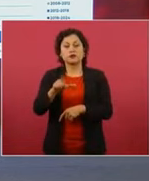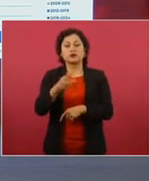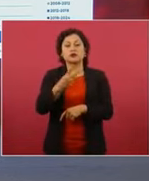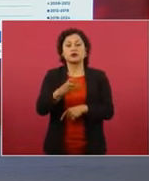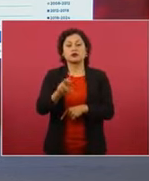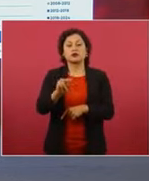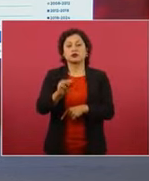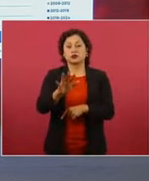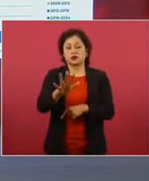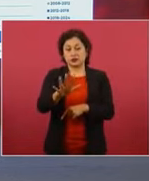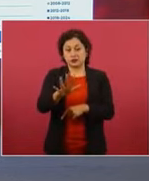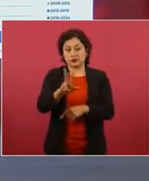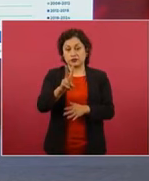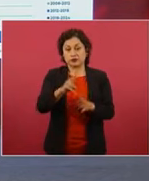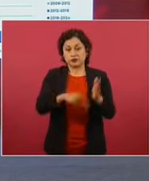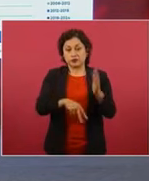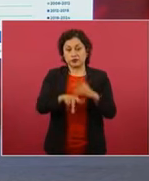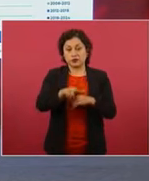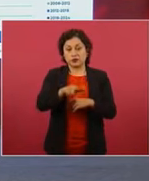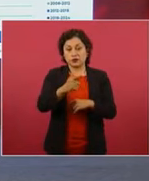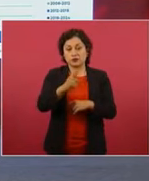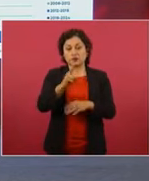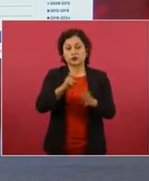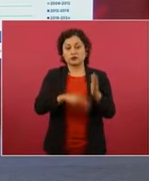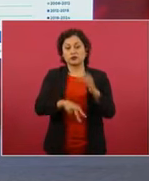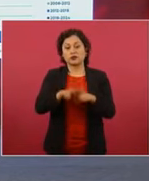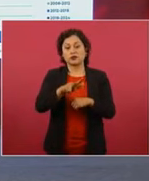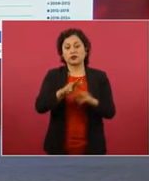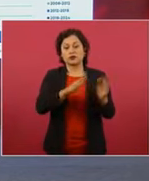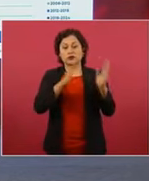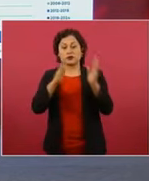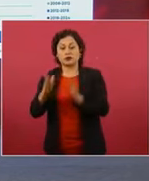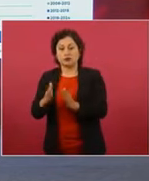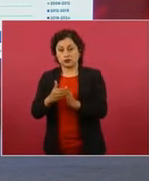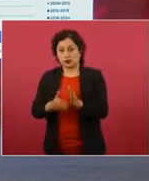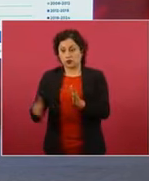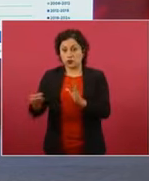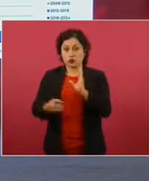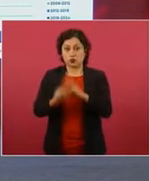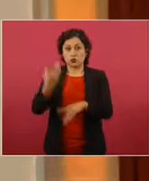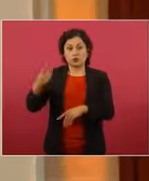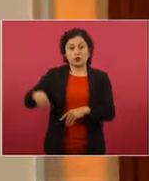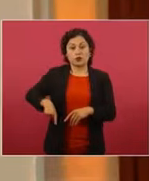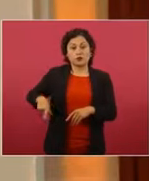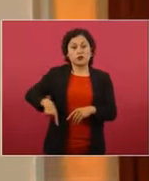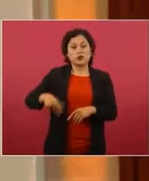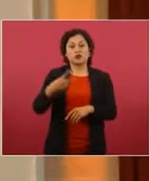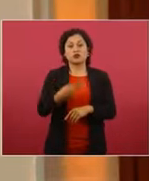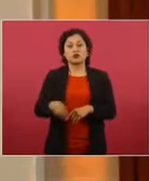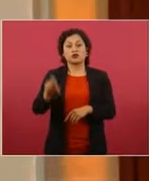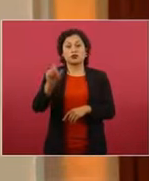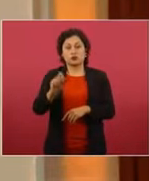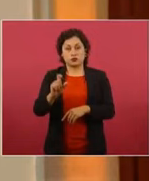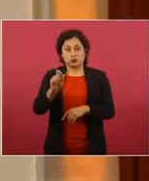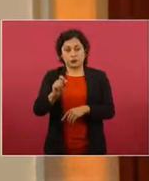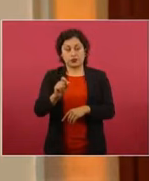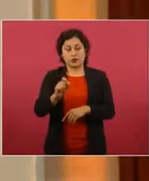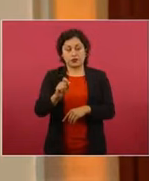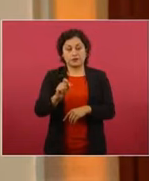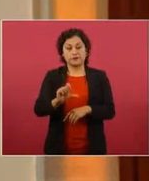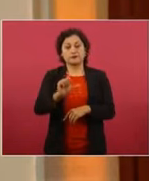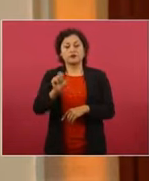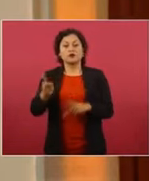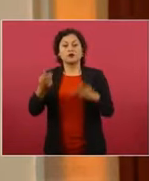en el 12 al 18 y en lo que va de la administración, 220. En retirados del